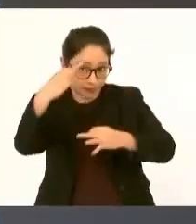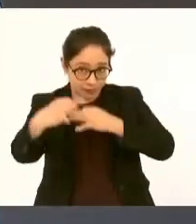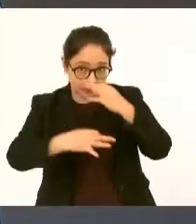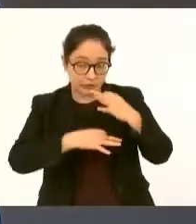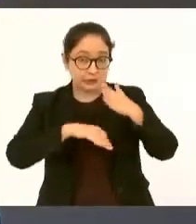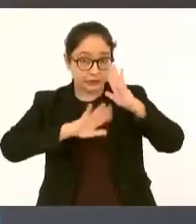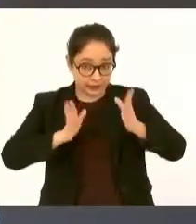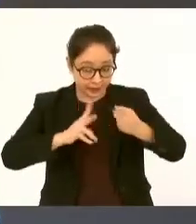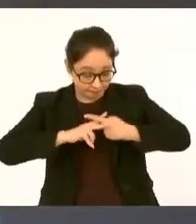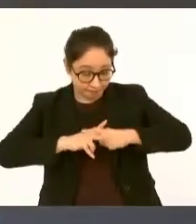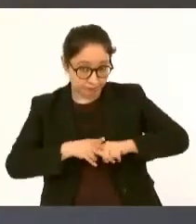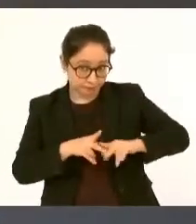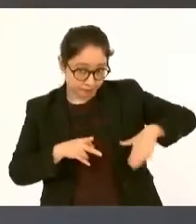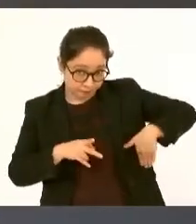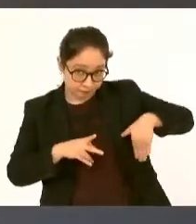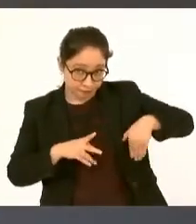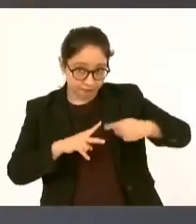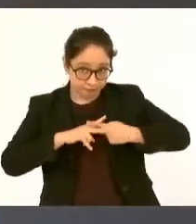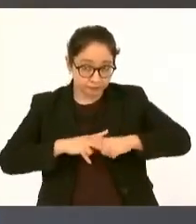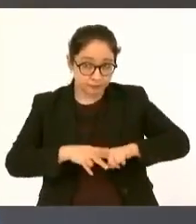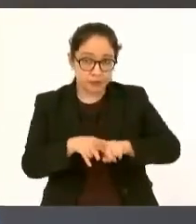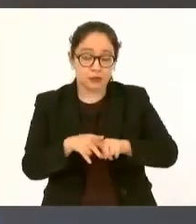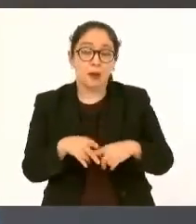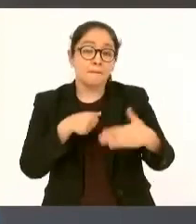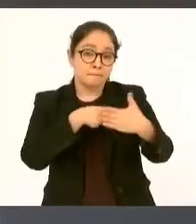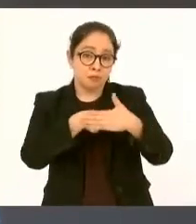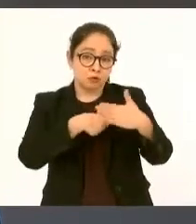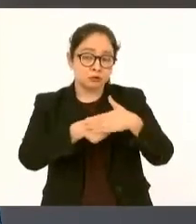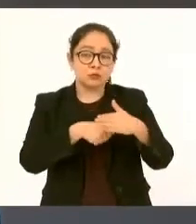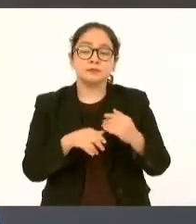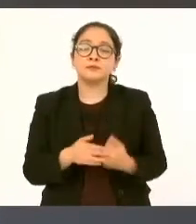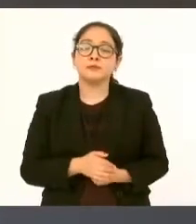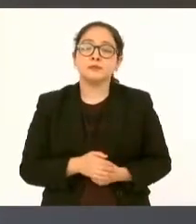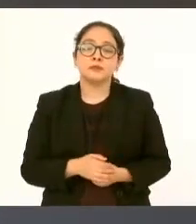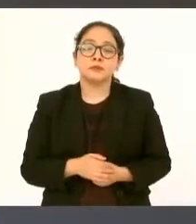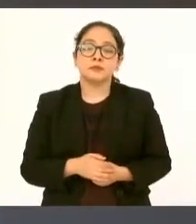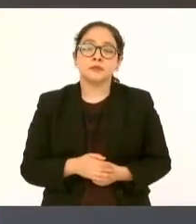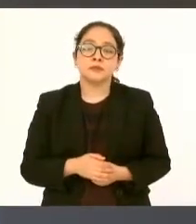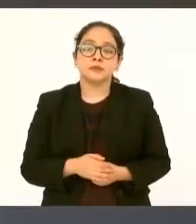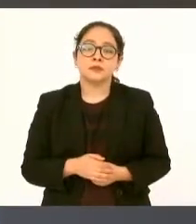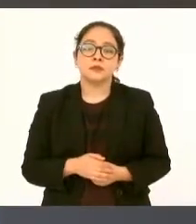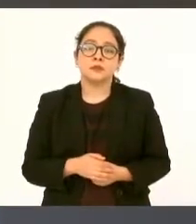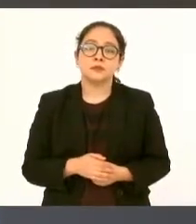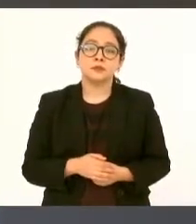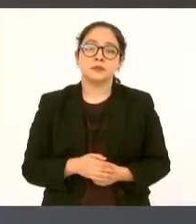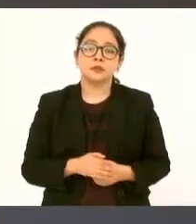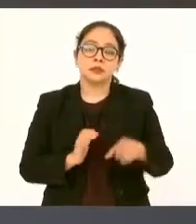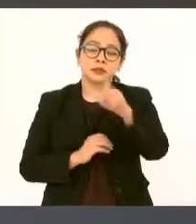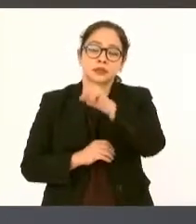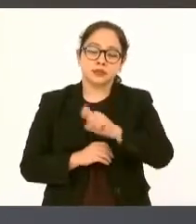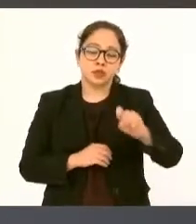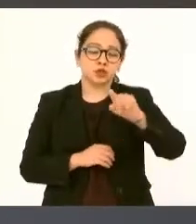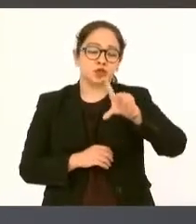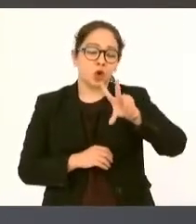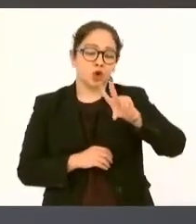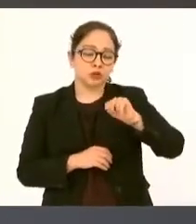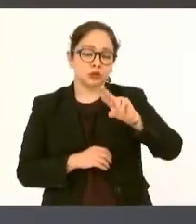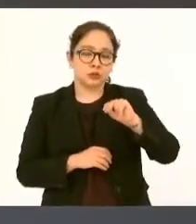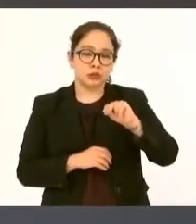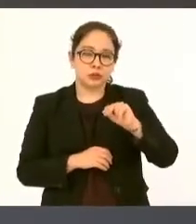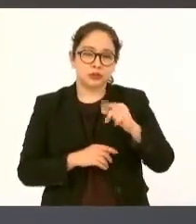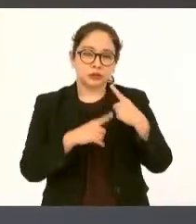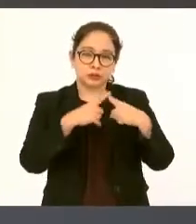está en marcha se van a construir ciento ochenta sucursales